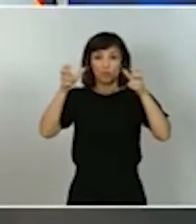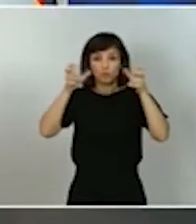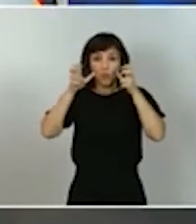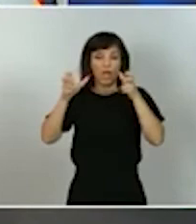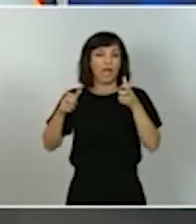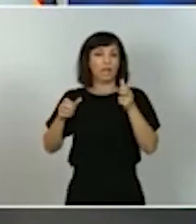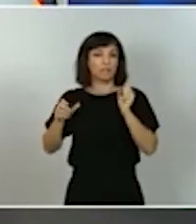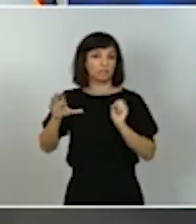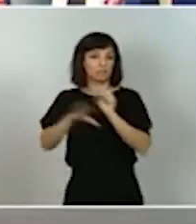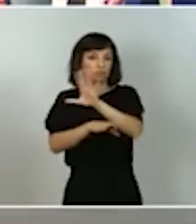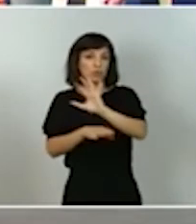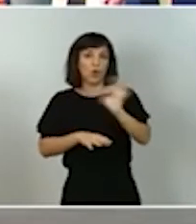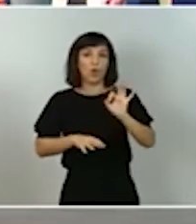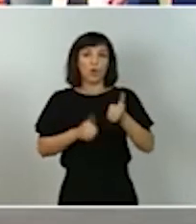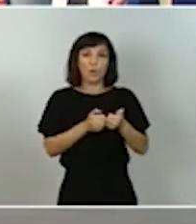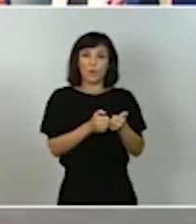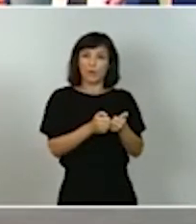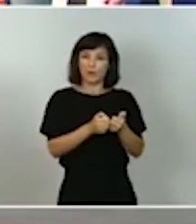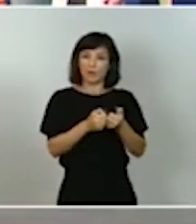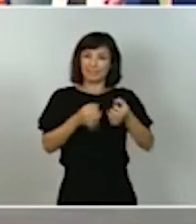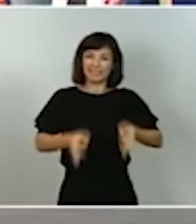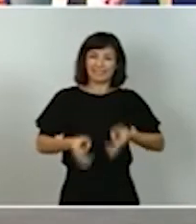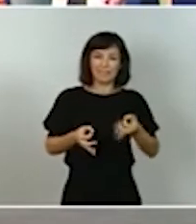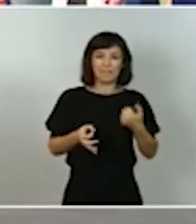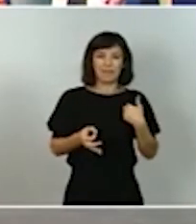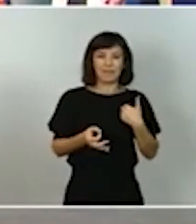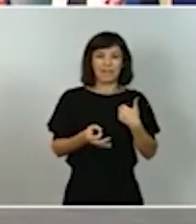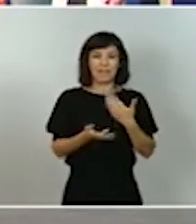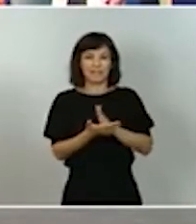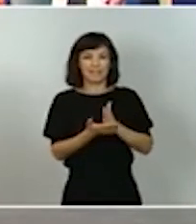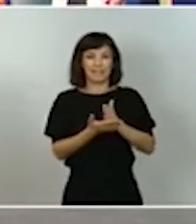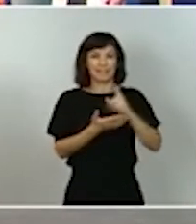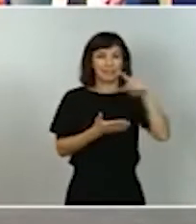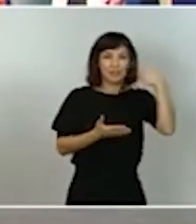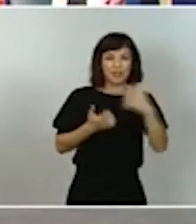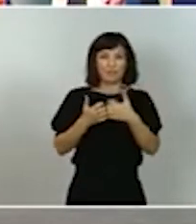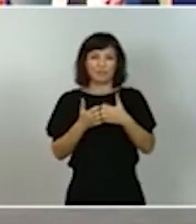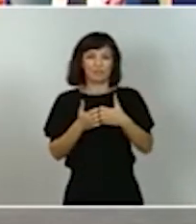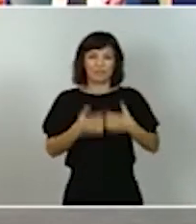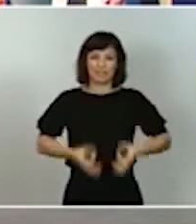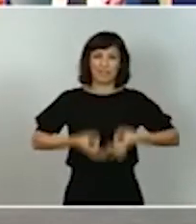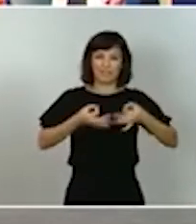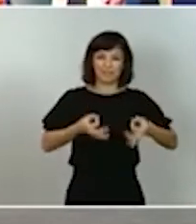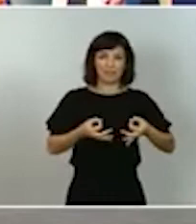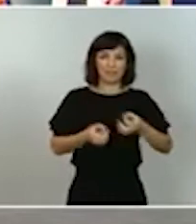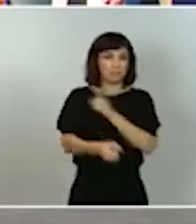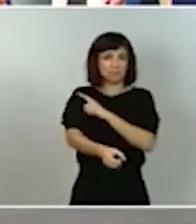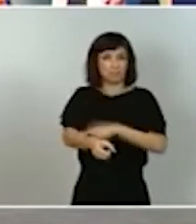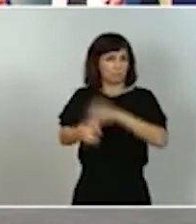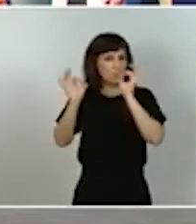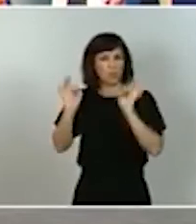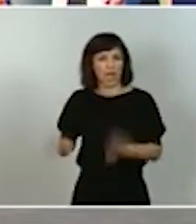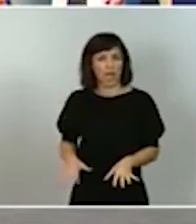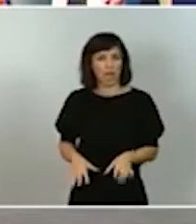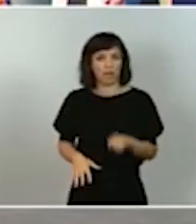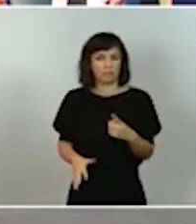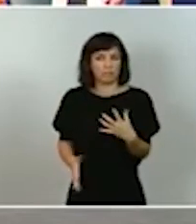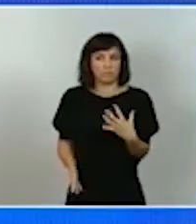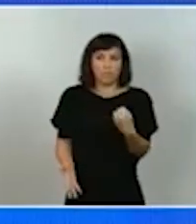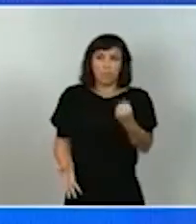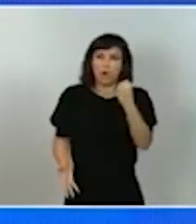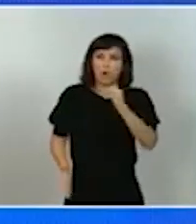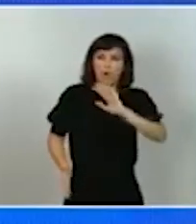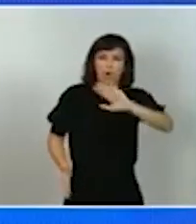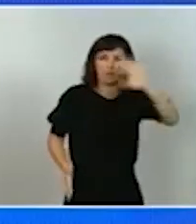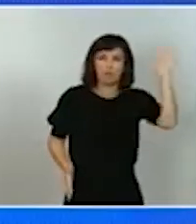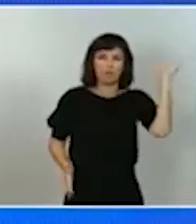que siempre caminan a caballo entre la cultura y la industria y otro tanto vamos a hacer con el deporte que lógicamente tiene una potencialidad no solamente interior